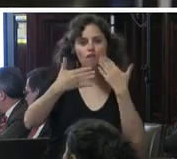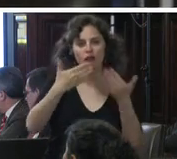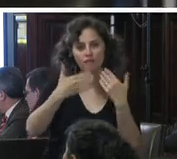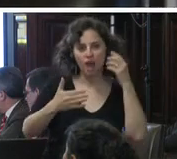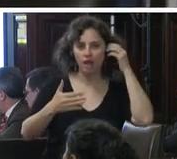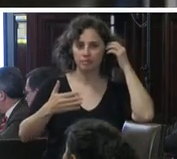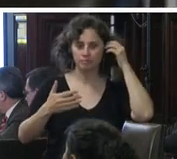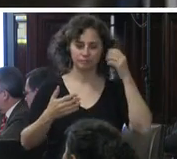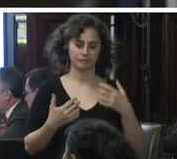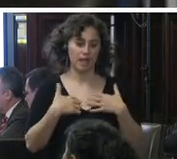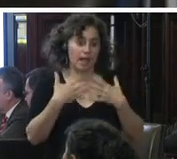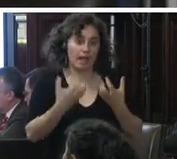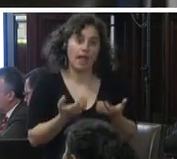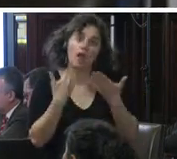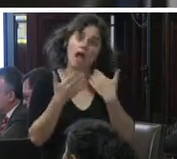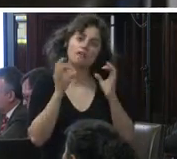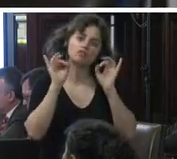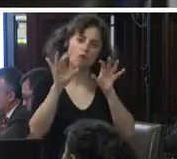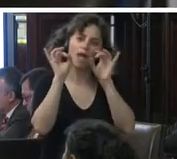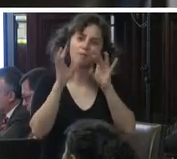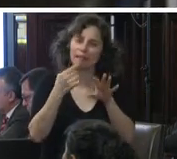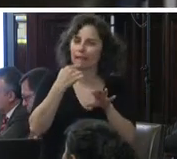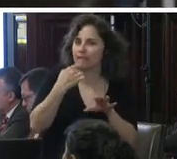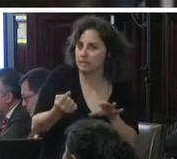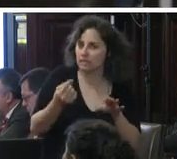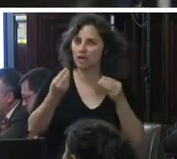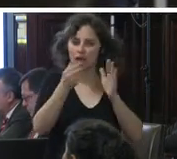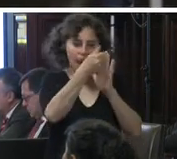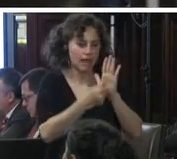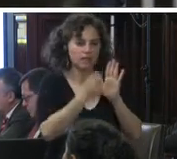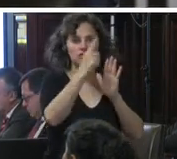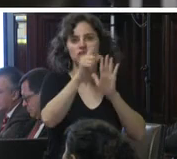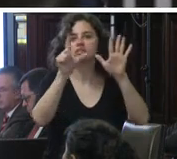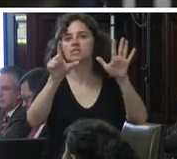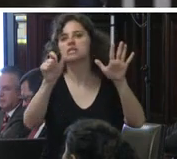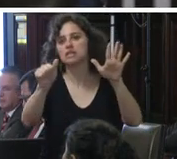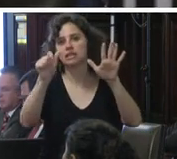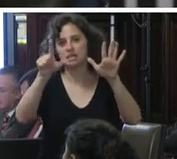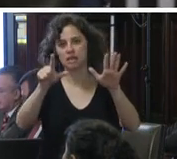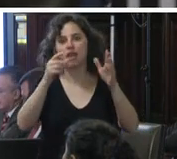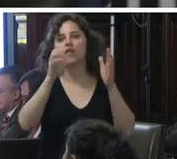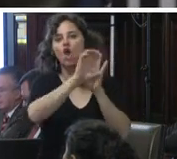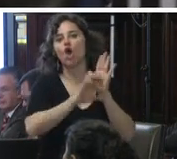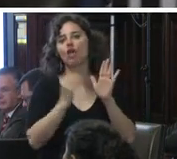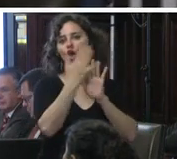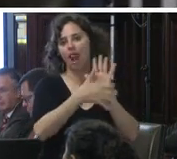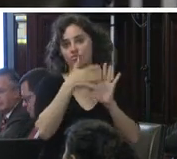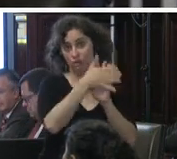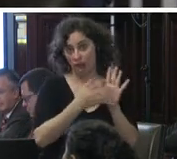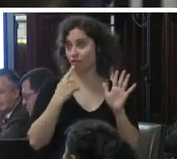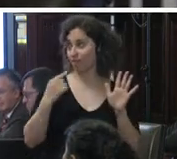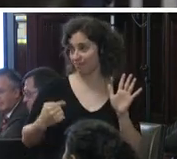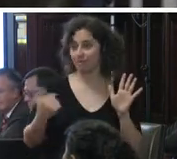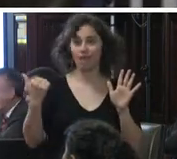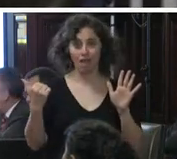quisiera nada más comentar que el artículo 167 del código nacional por lo que usted comentaba